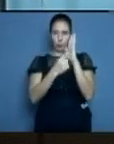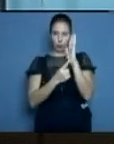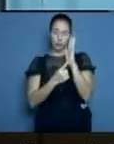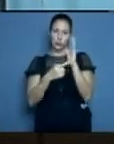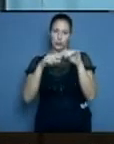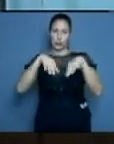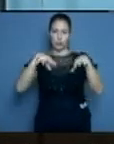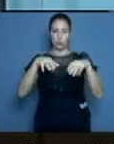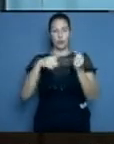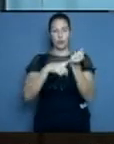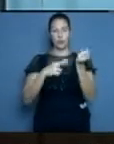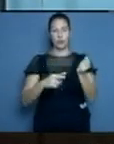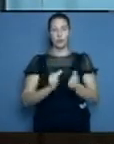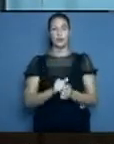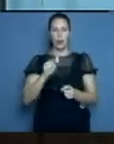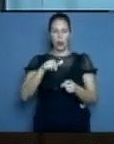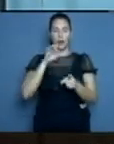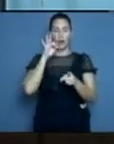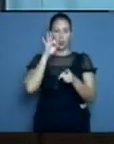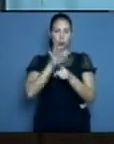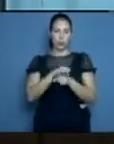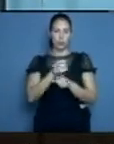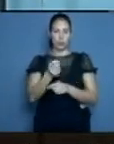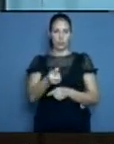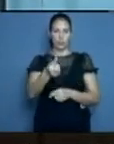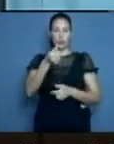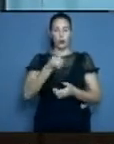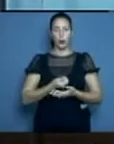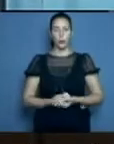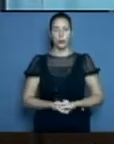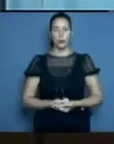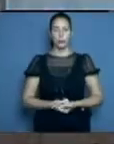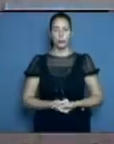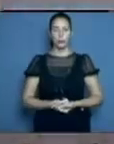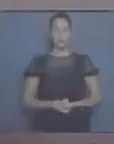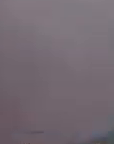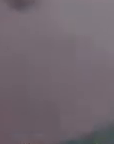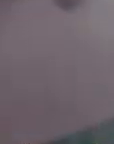provincia. Hacemos una pausa y enseguida entramos en materia noticiosa.